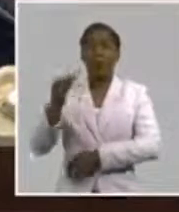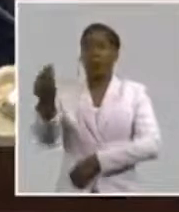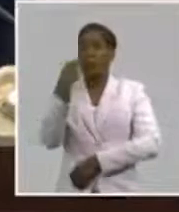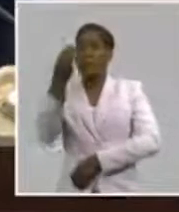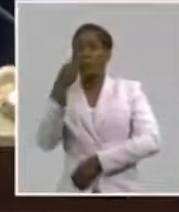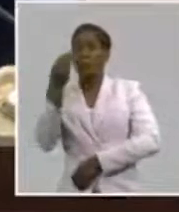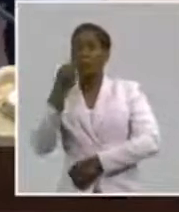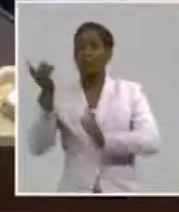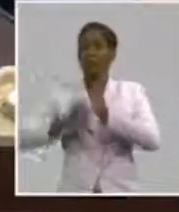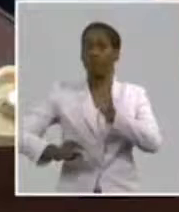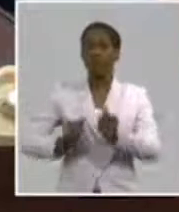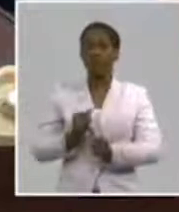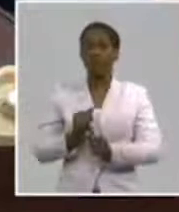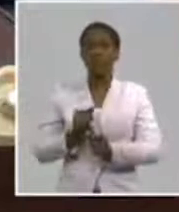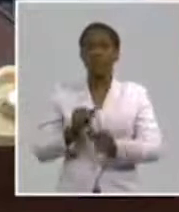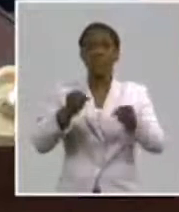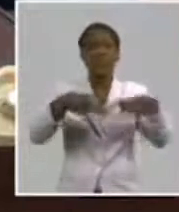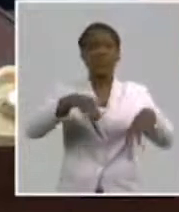por qué estamos en esa situación.